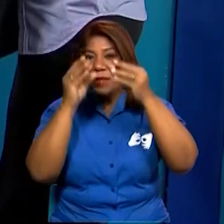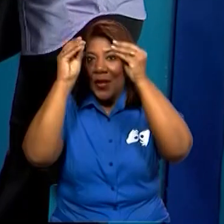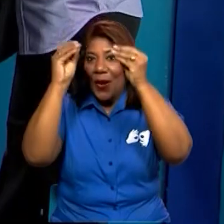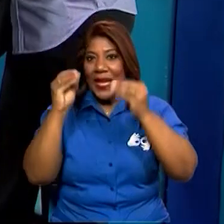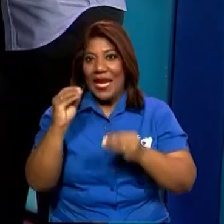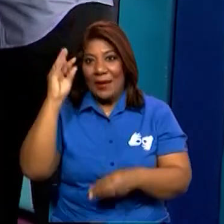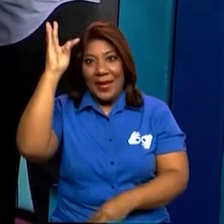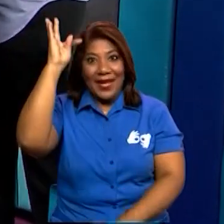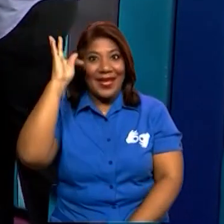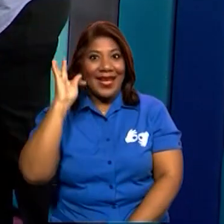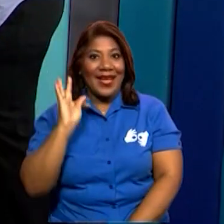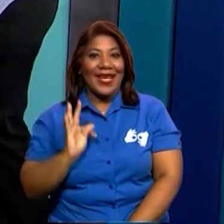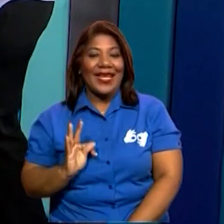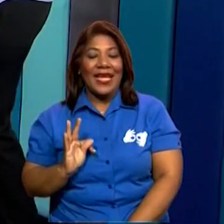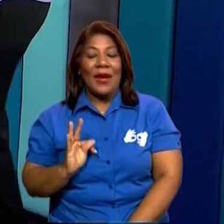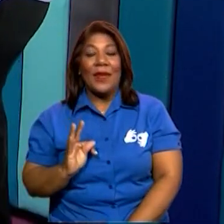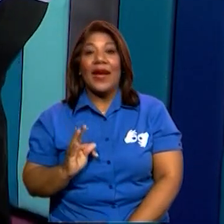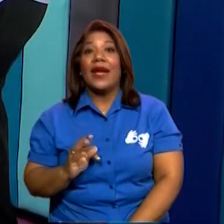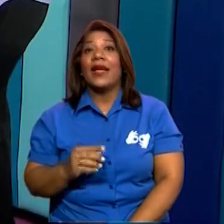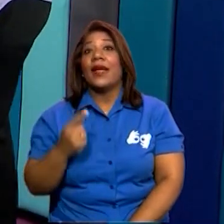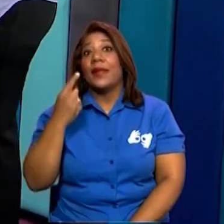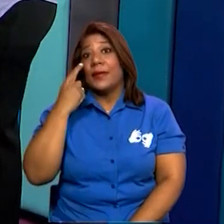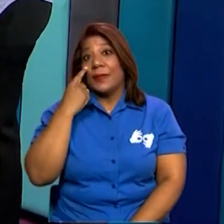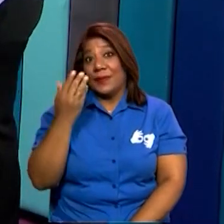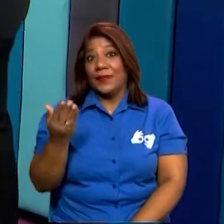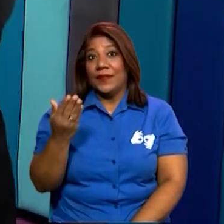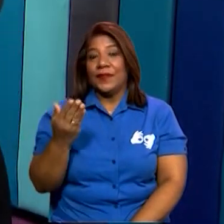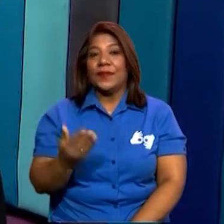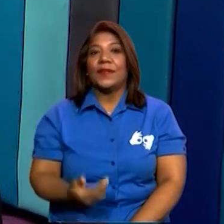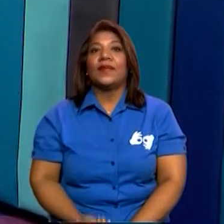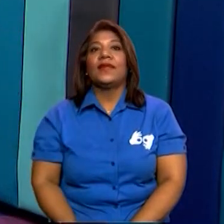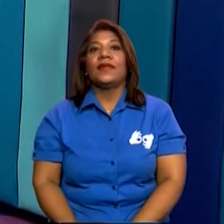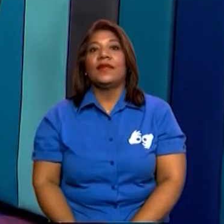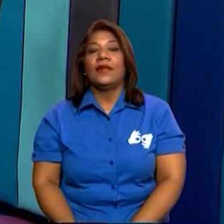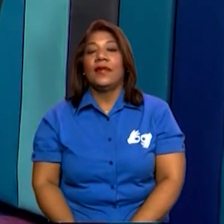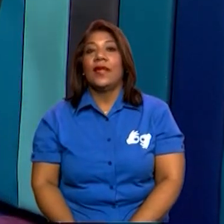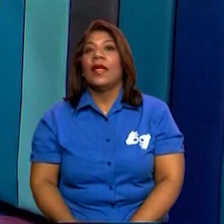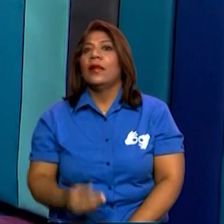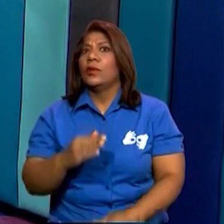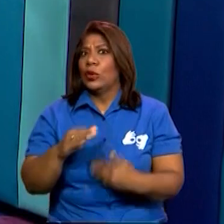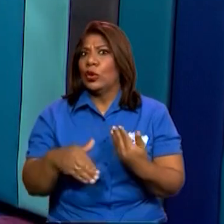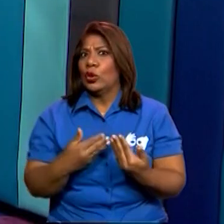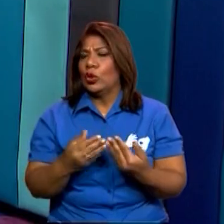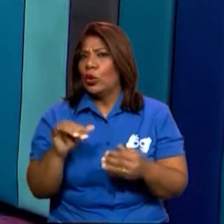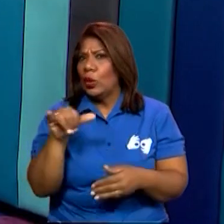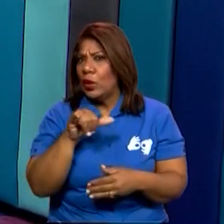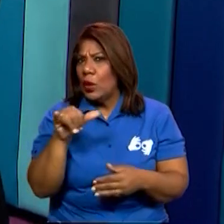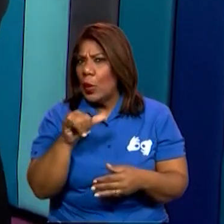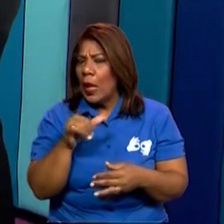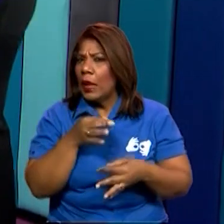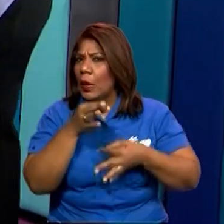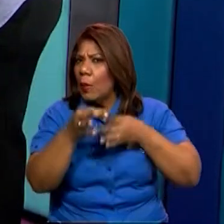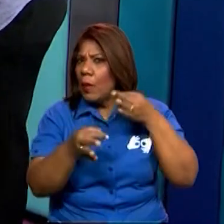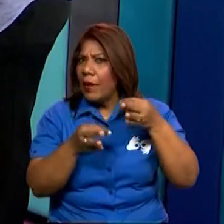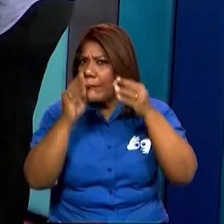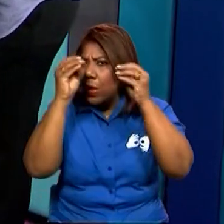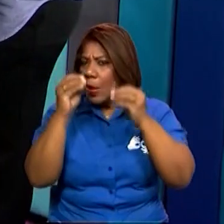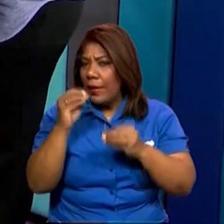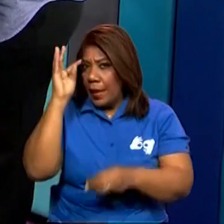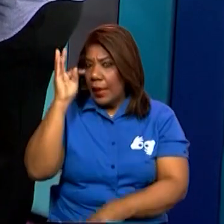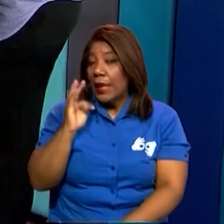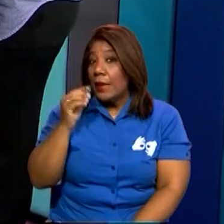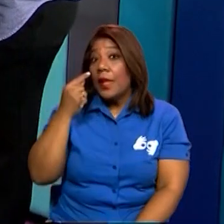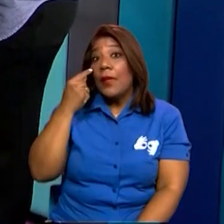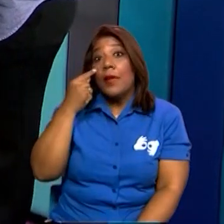que vamos a ver en la carta del niño Gilberto Barría. Sí tiene las partes de la carta. Vamos a pasar a ver.